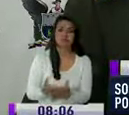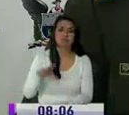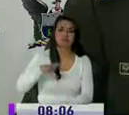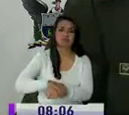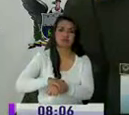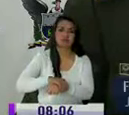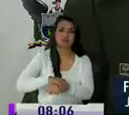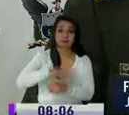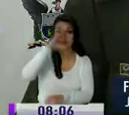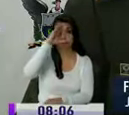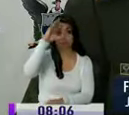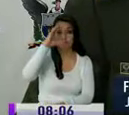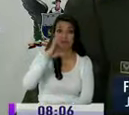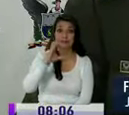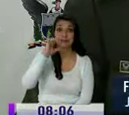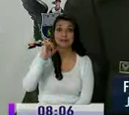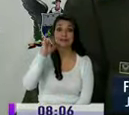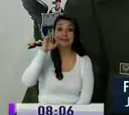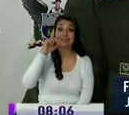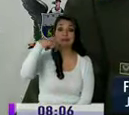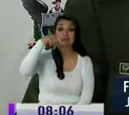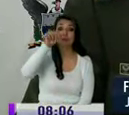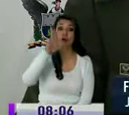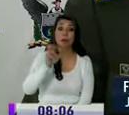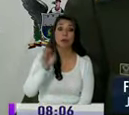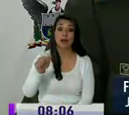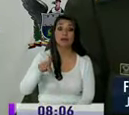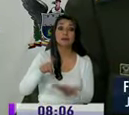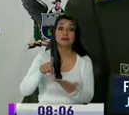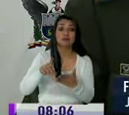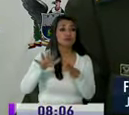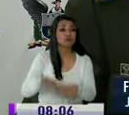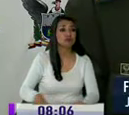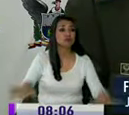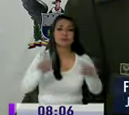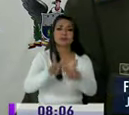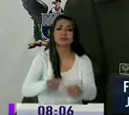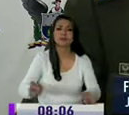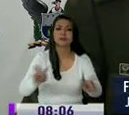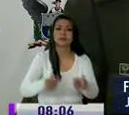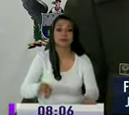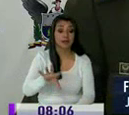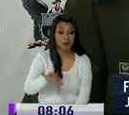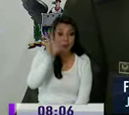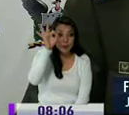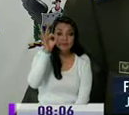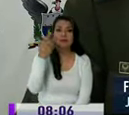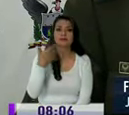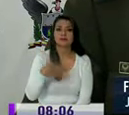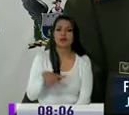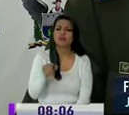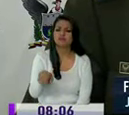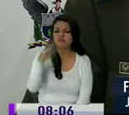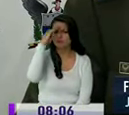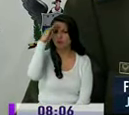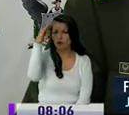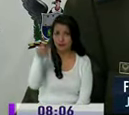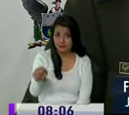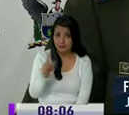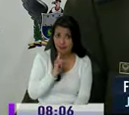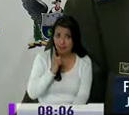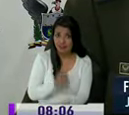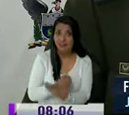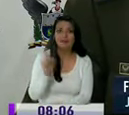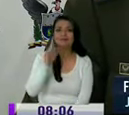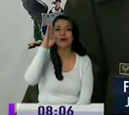de la CIPROVAC, que se lo hizo a nivel distrital, permitió ubicar a estos ciudadanos que se estaban cometiendo este delito bajo